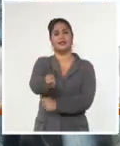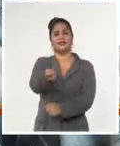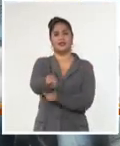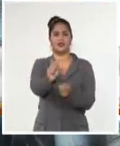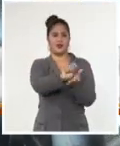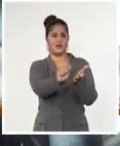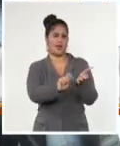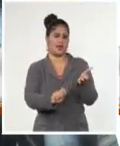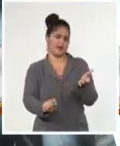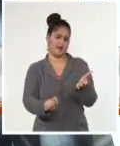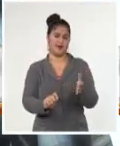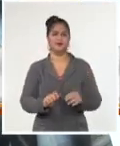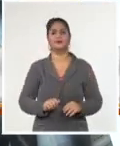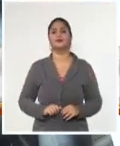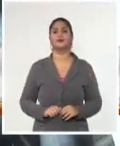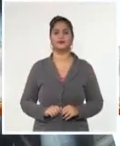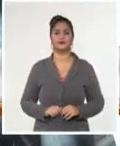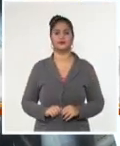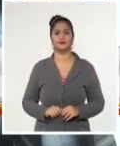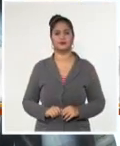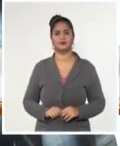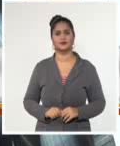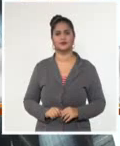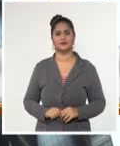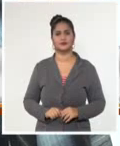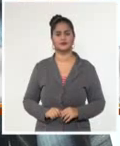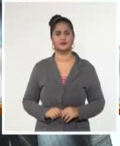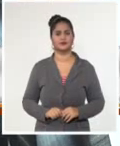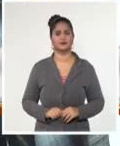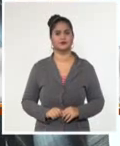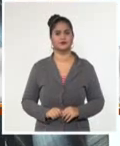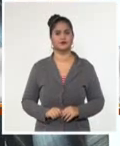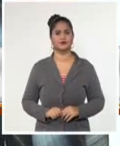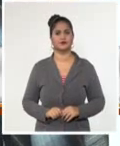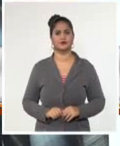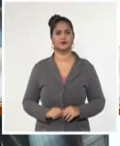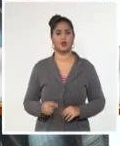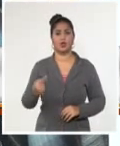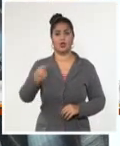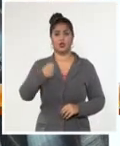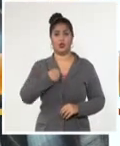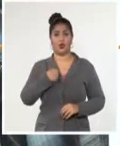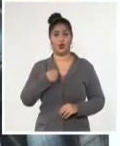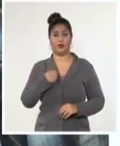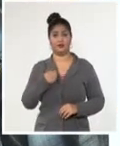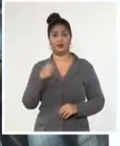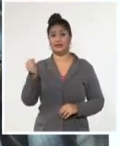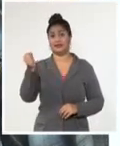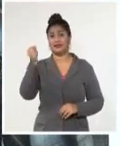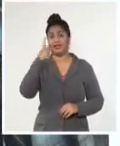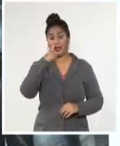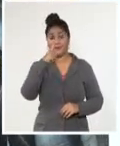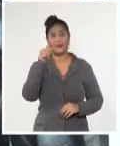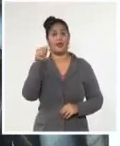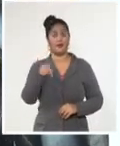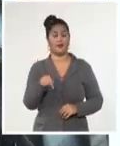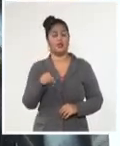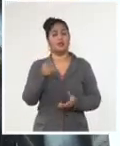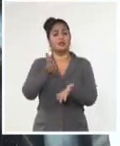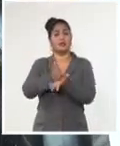Yo fui, cuando terminé mis estudios en el Seminario Bautista de La Habana,